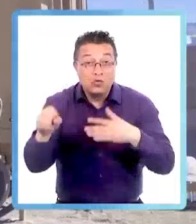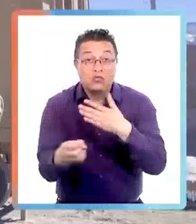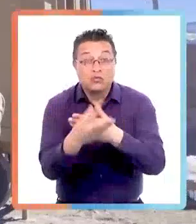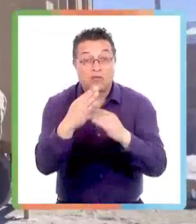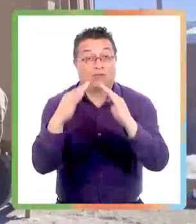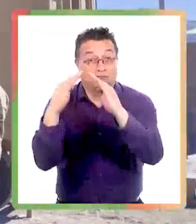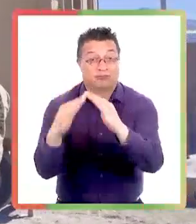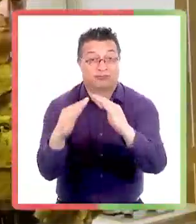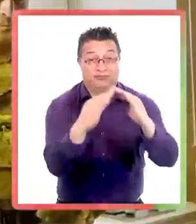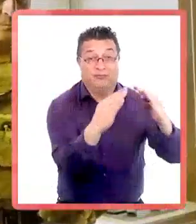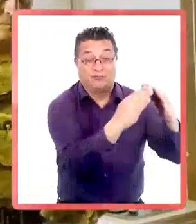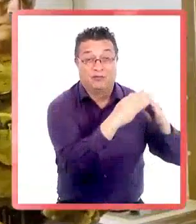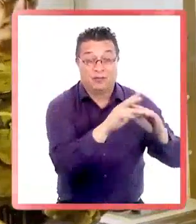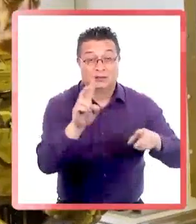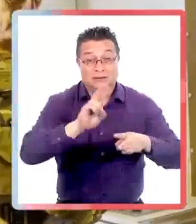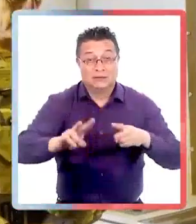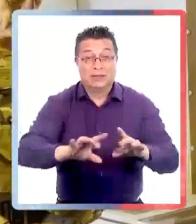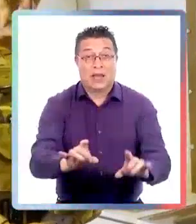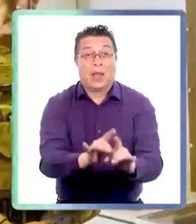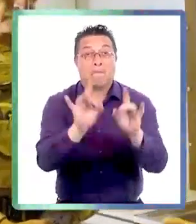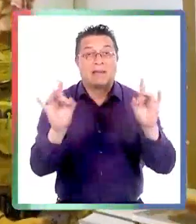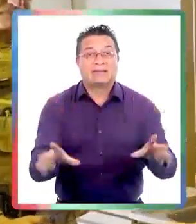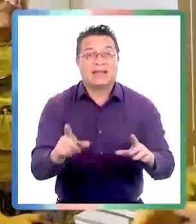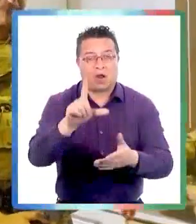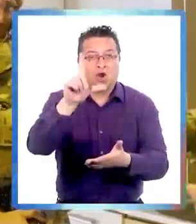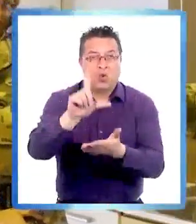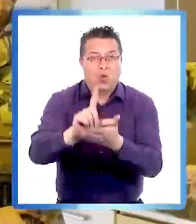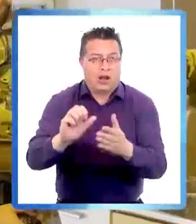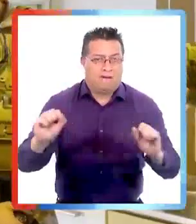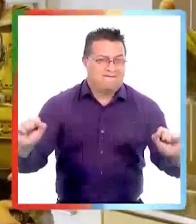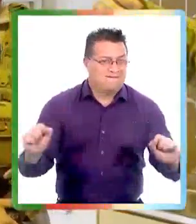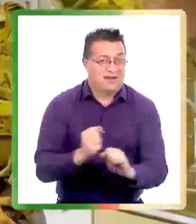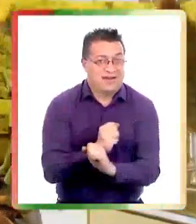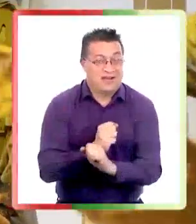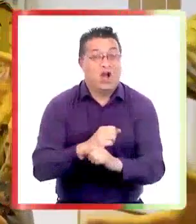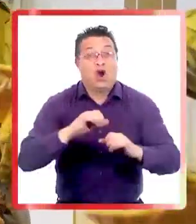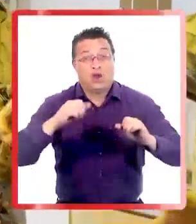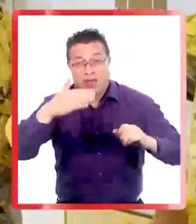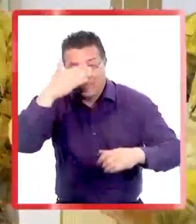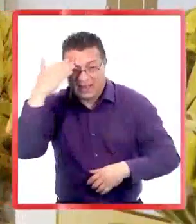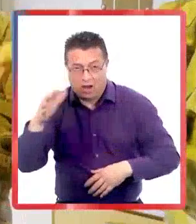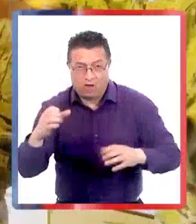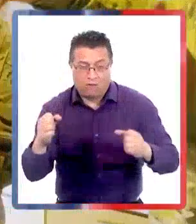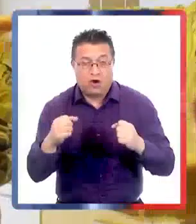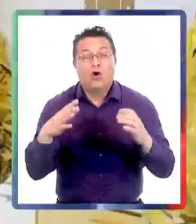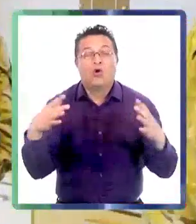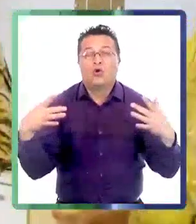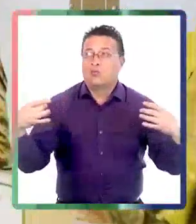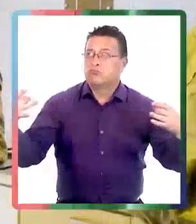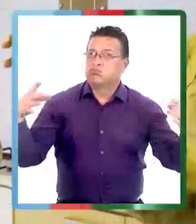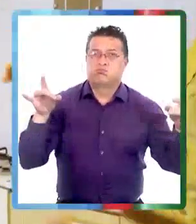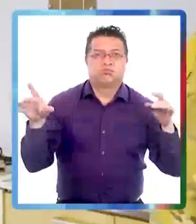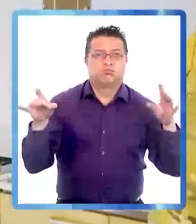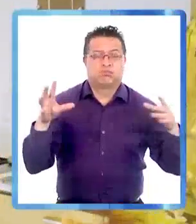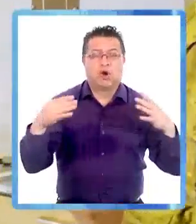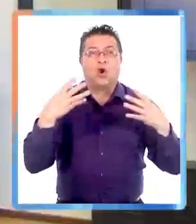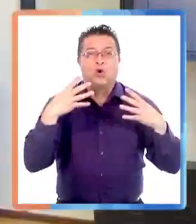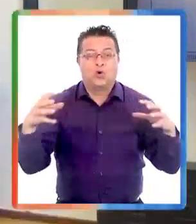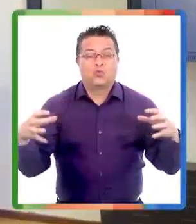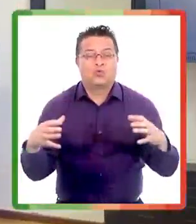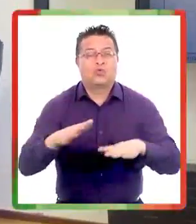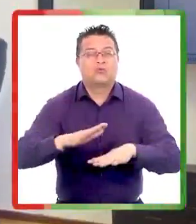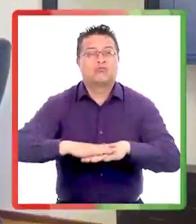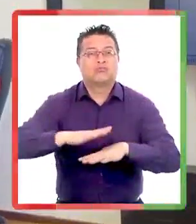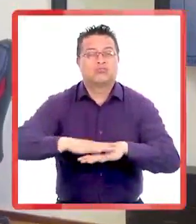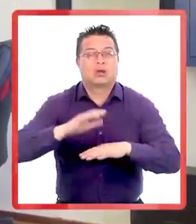Estos modernos módulos, diseñados especialmente para zonas extremas, cuentan con alta aislación